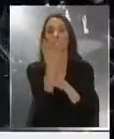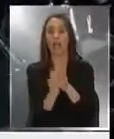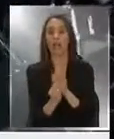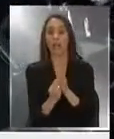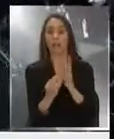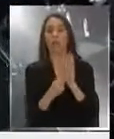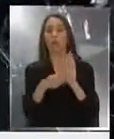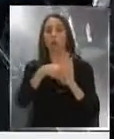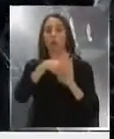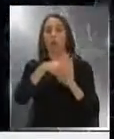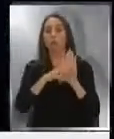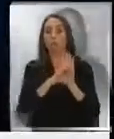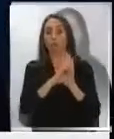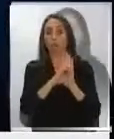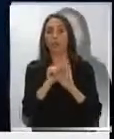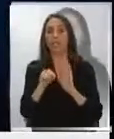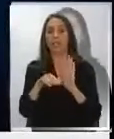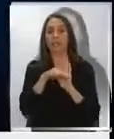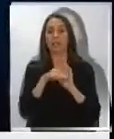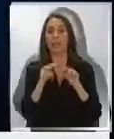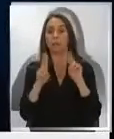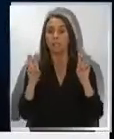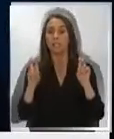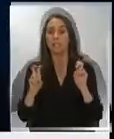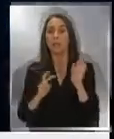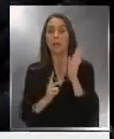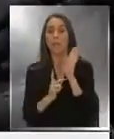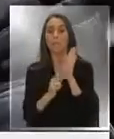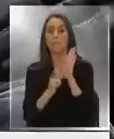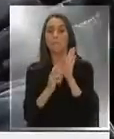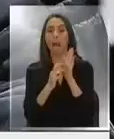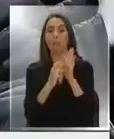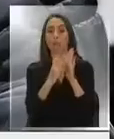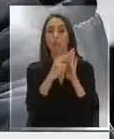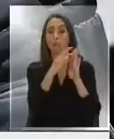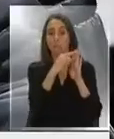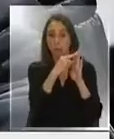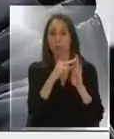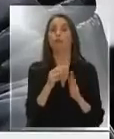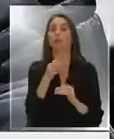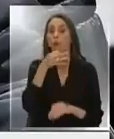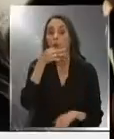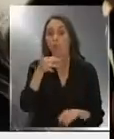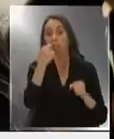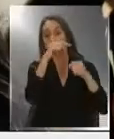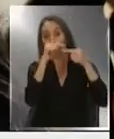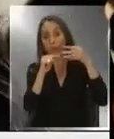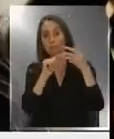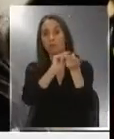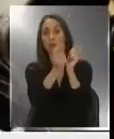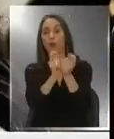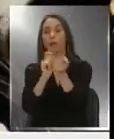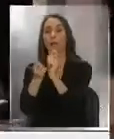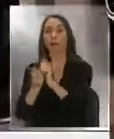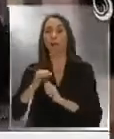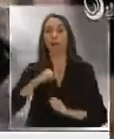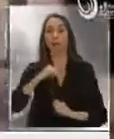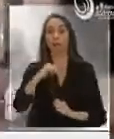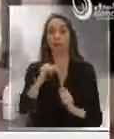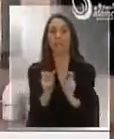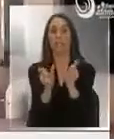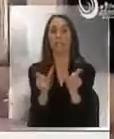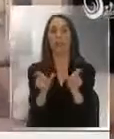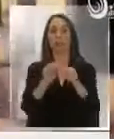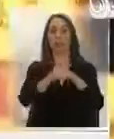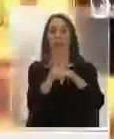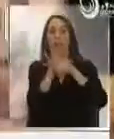constitucional. Esta etapa la hemos denominado paso a Y con ello también se anunciaron una serie de cambios para seguir con el control